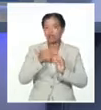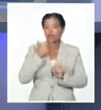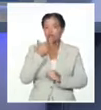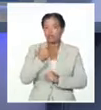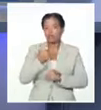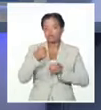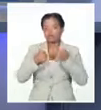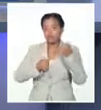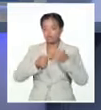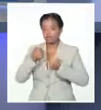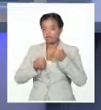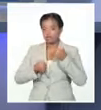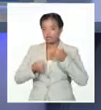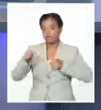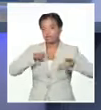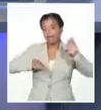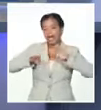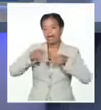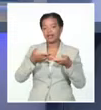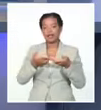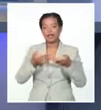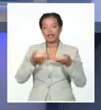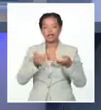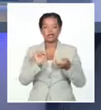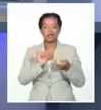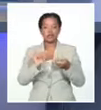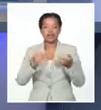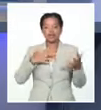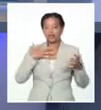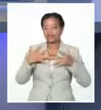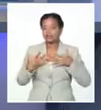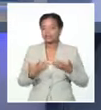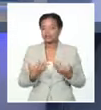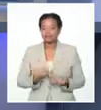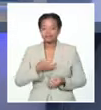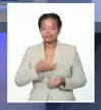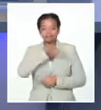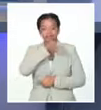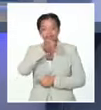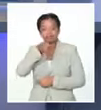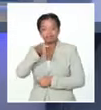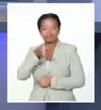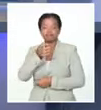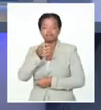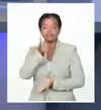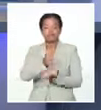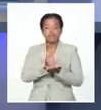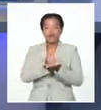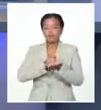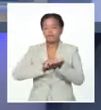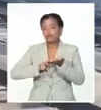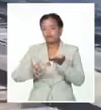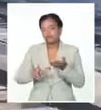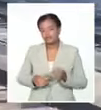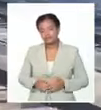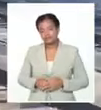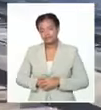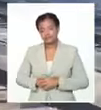masiva hacia playas, centros turísticos y de recreación, así como en trayectos entre ciudades y provincias de una misma región.